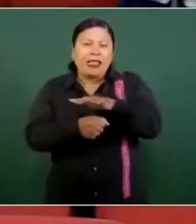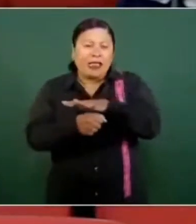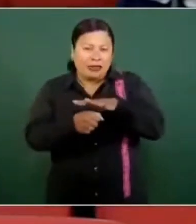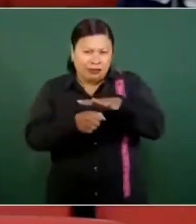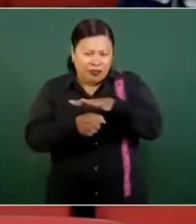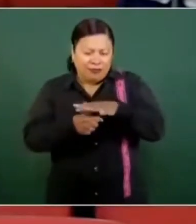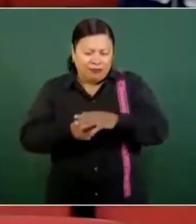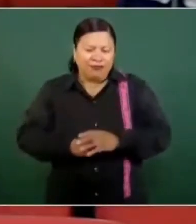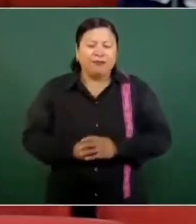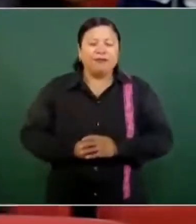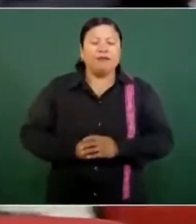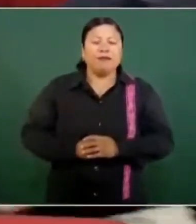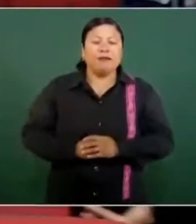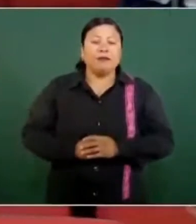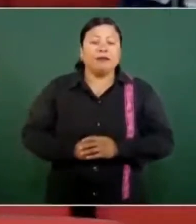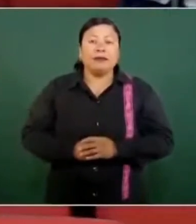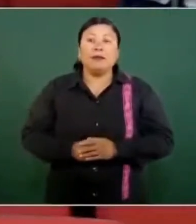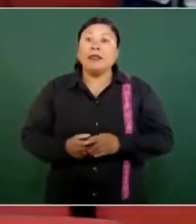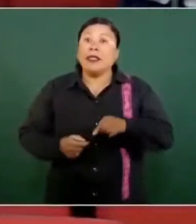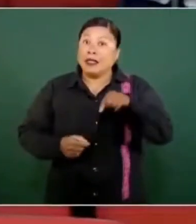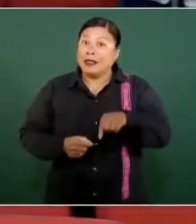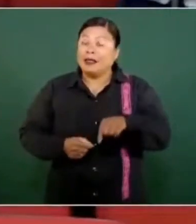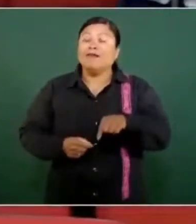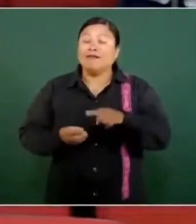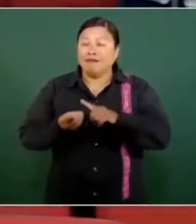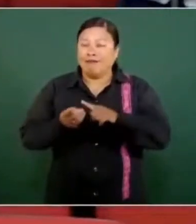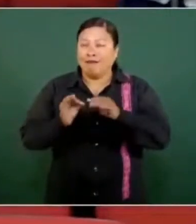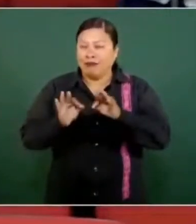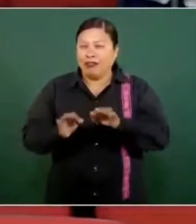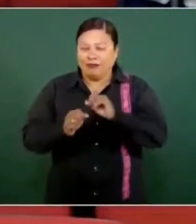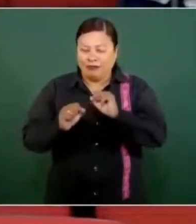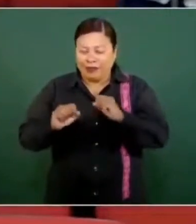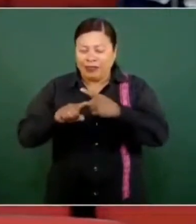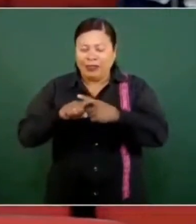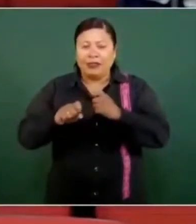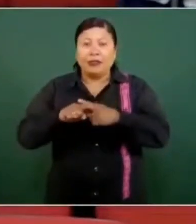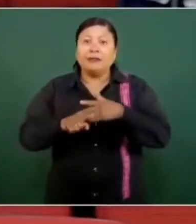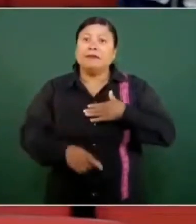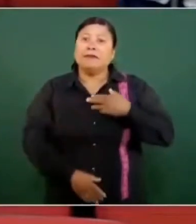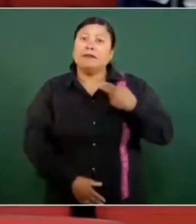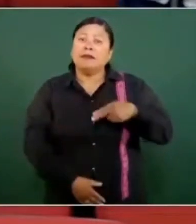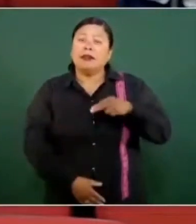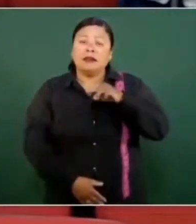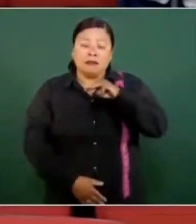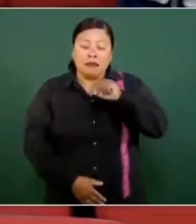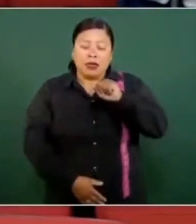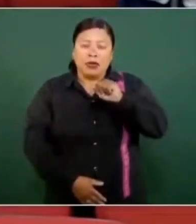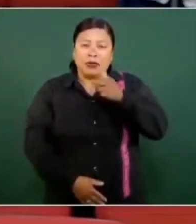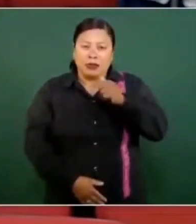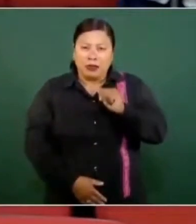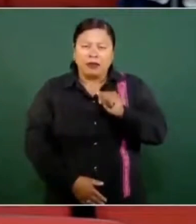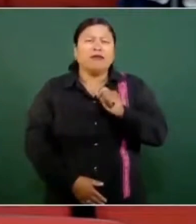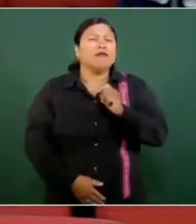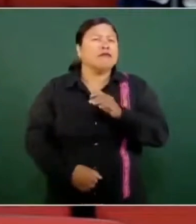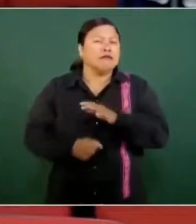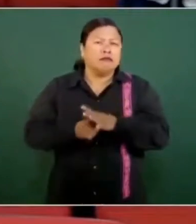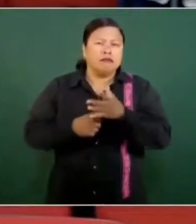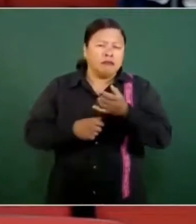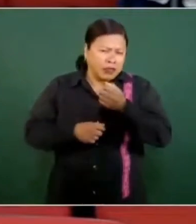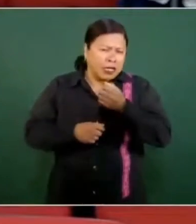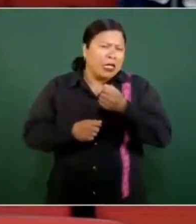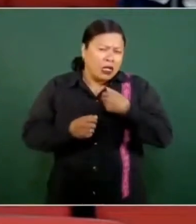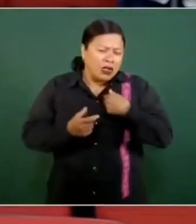y sobre todo a esta ciudad y puerto de Salina Cruz. Mi nombre es Marta Robles González, conductora y